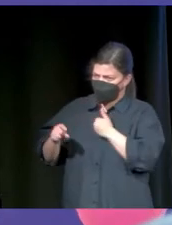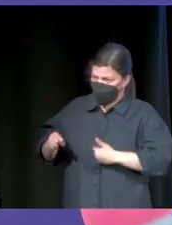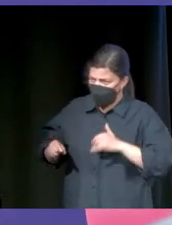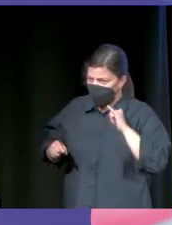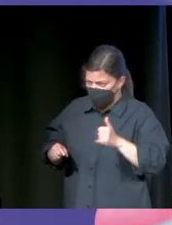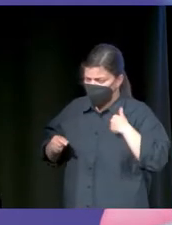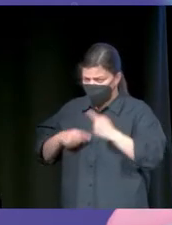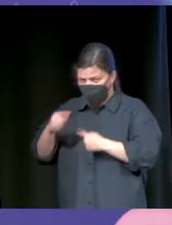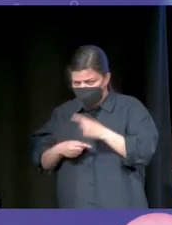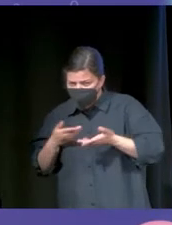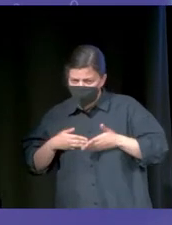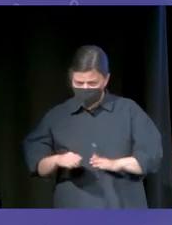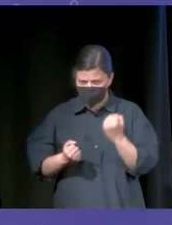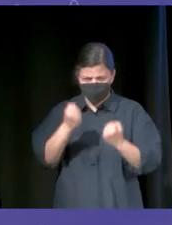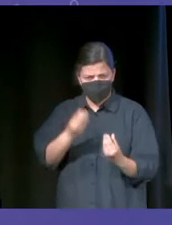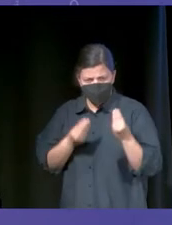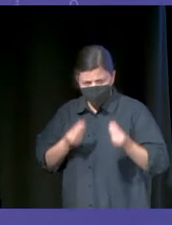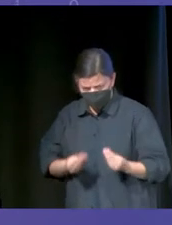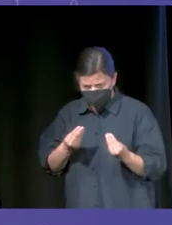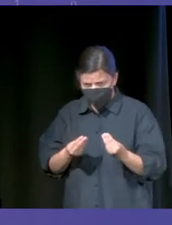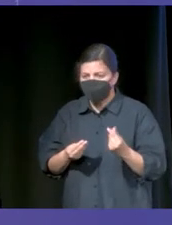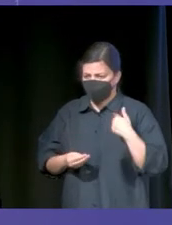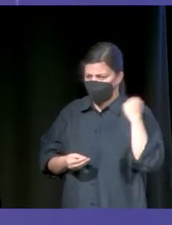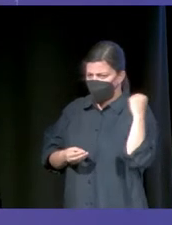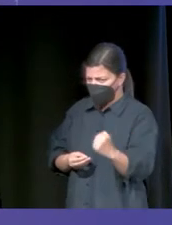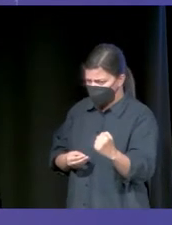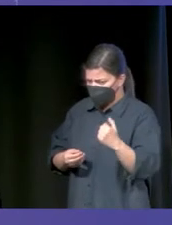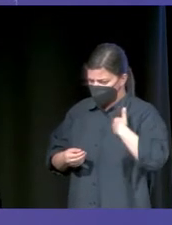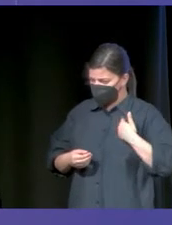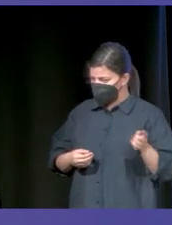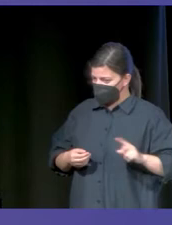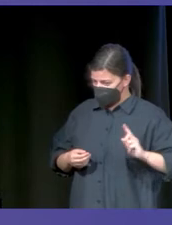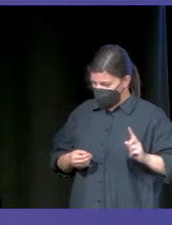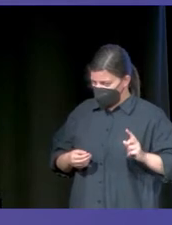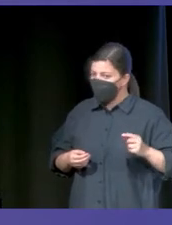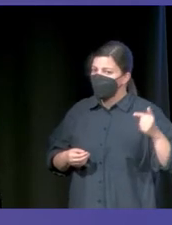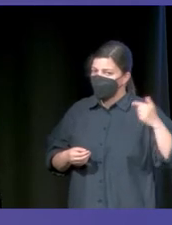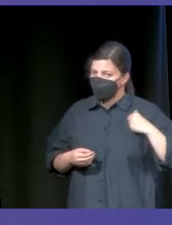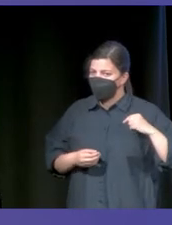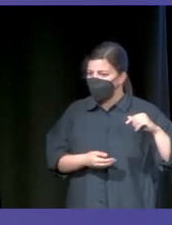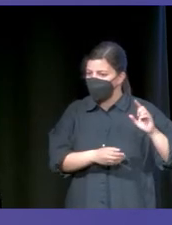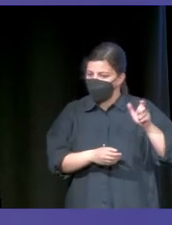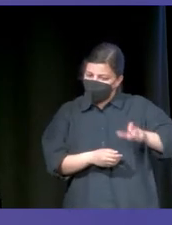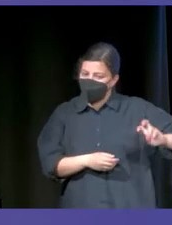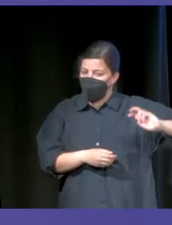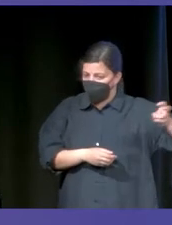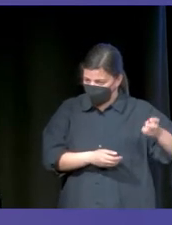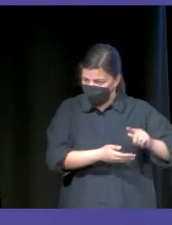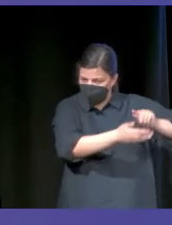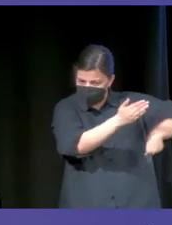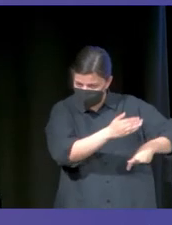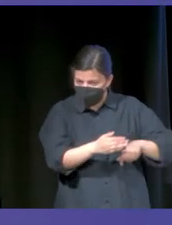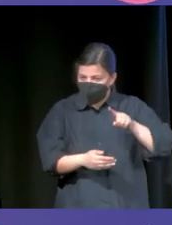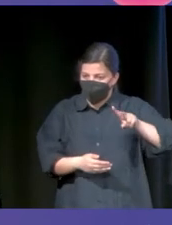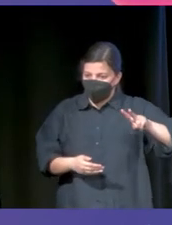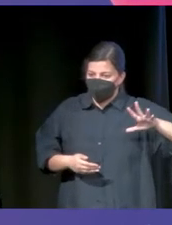familia, mis hijos, tengo un buen coche, una buena casa. Yo mato, pero no yo. Yo tengo mis proveedores. Así que contrató a este señor y le pagó 125